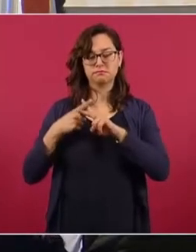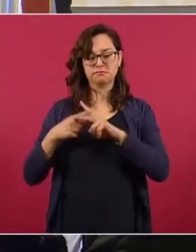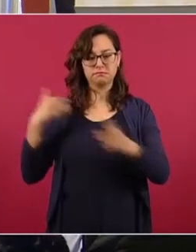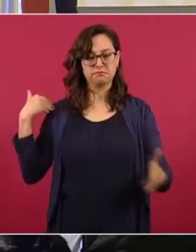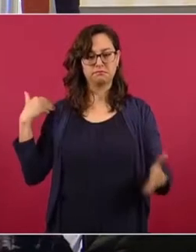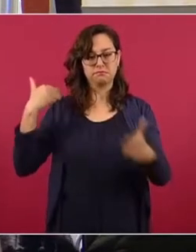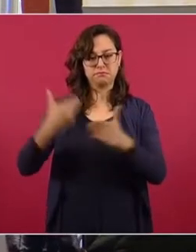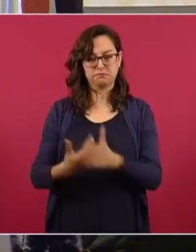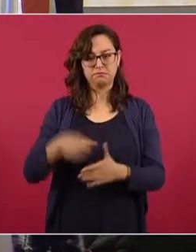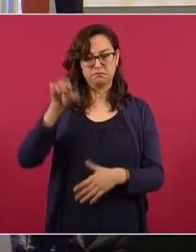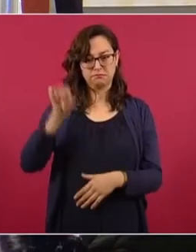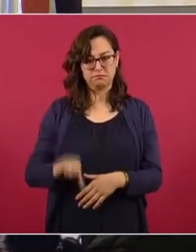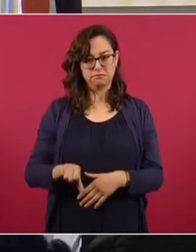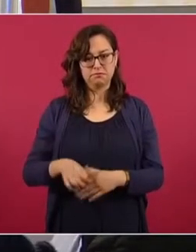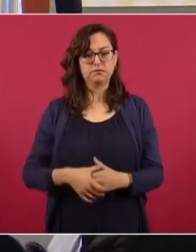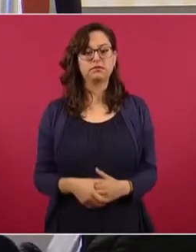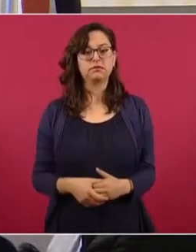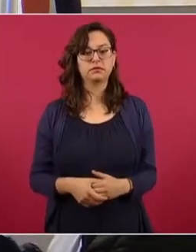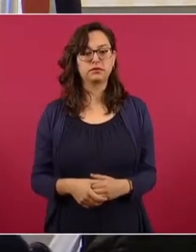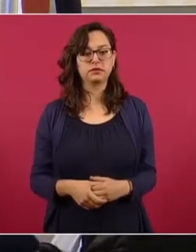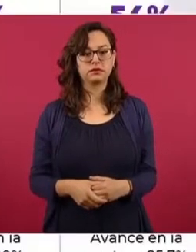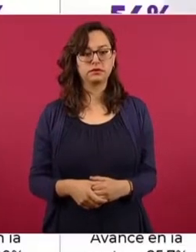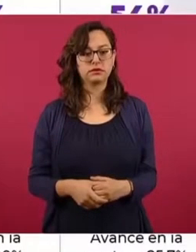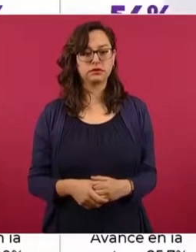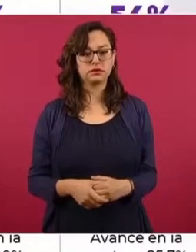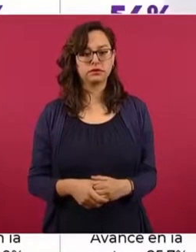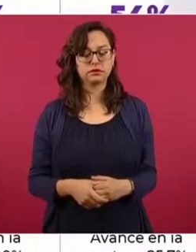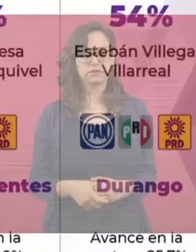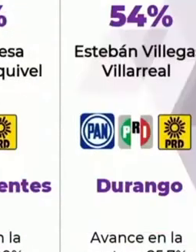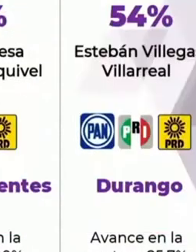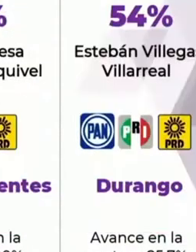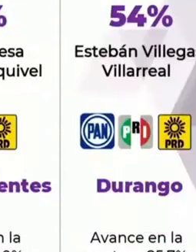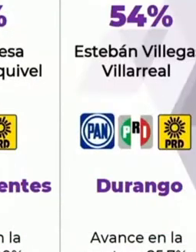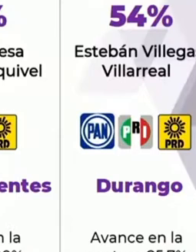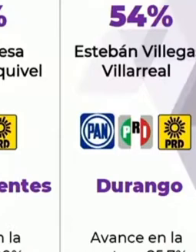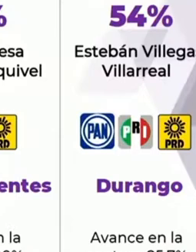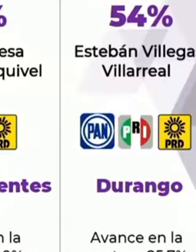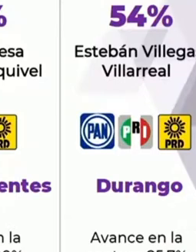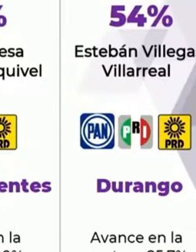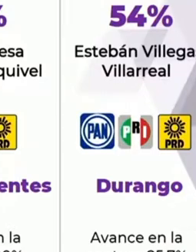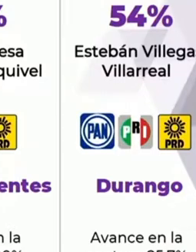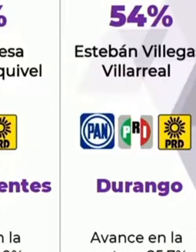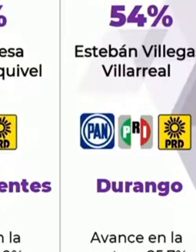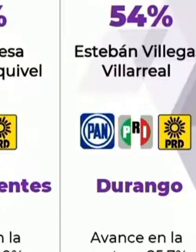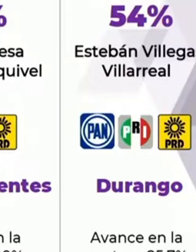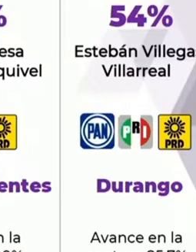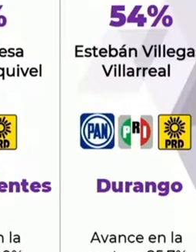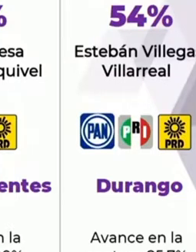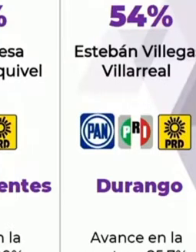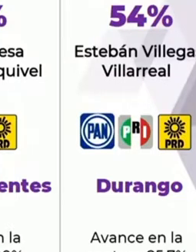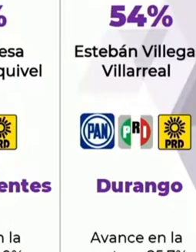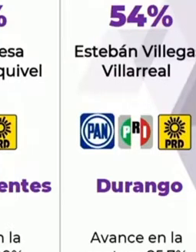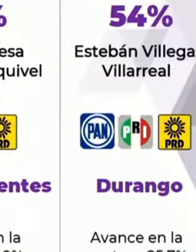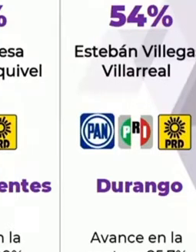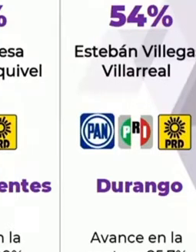Julio Ramón